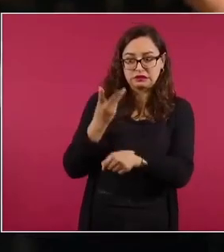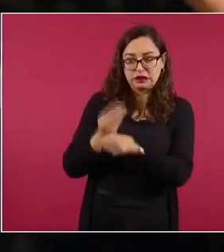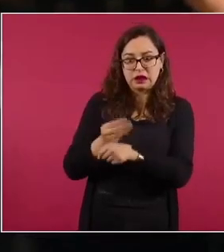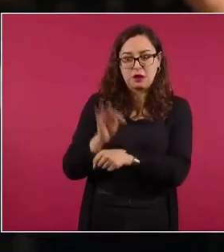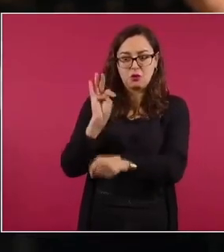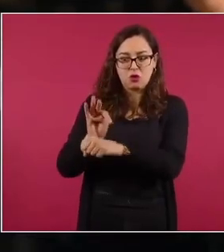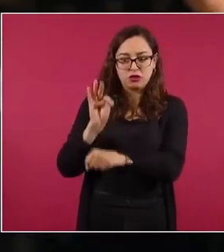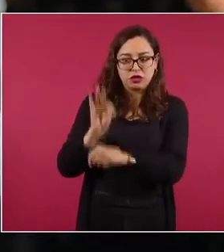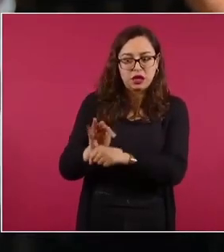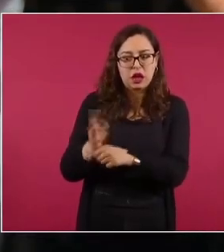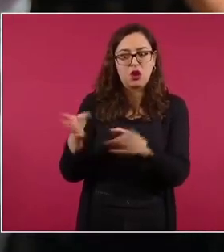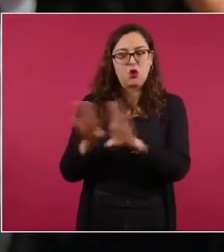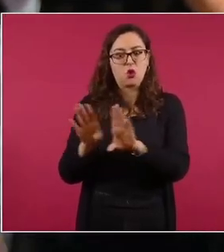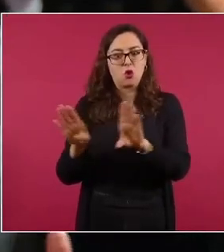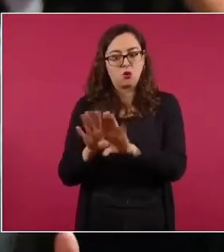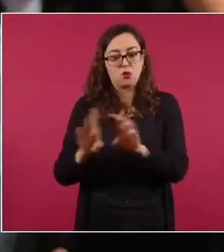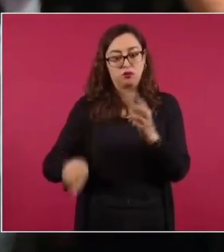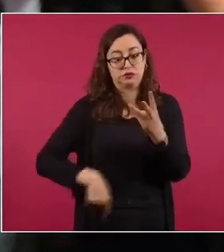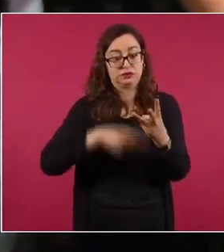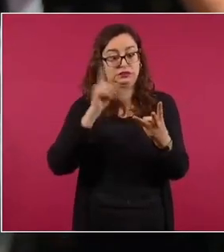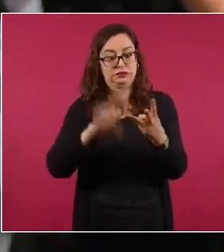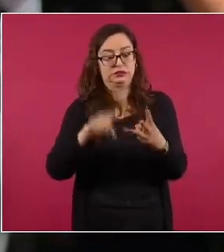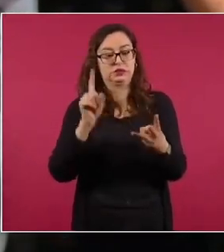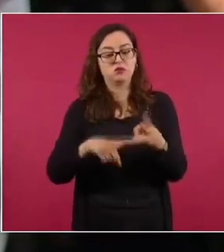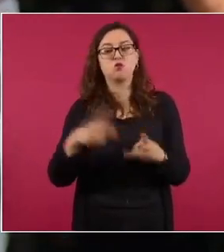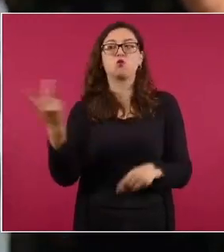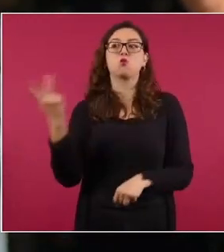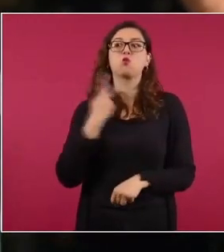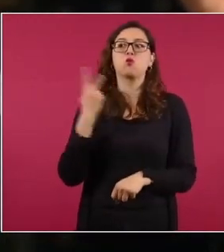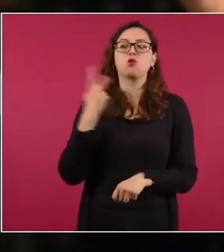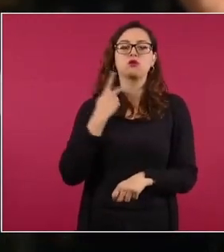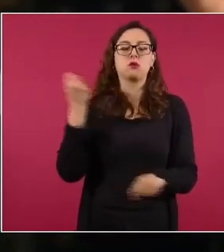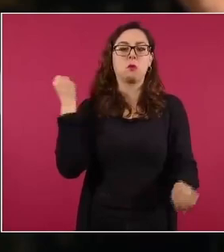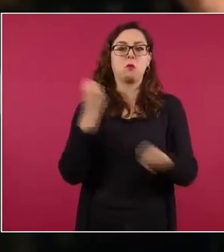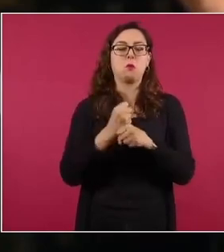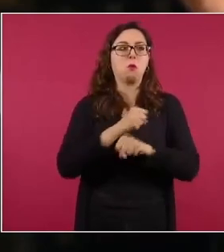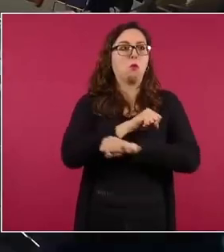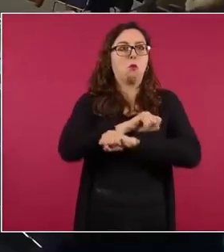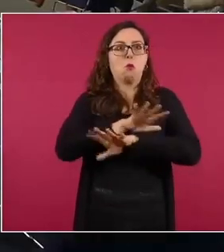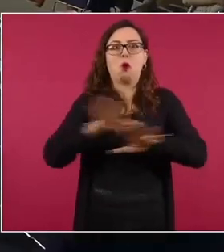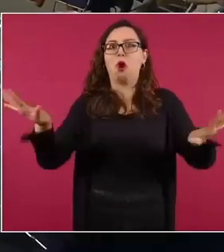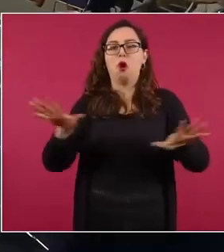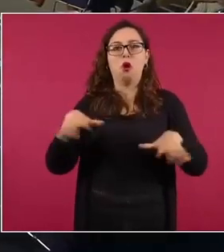impacto político que va a tener esto? Porque, bueno, sacude a la opinión pública. Porque